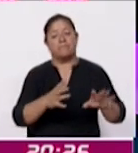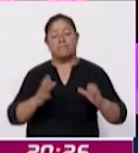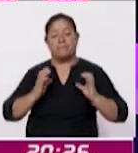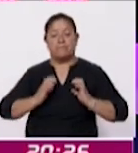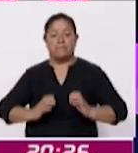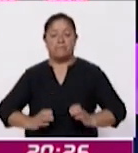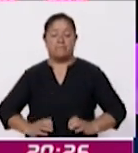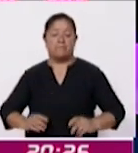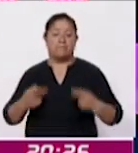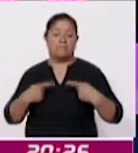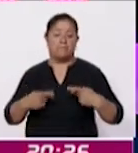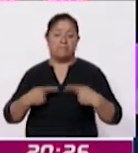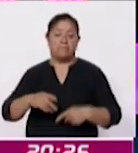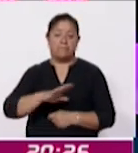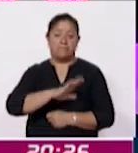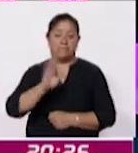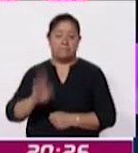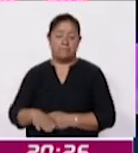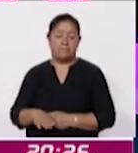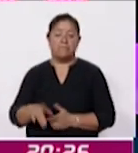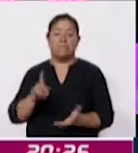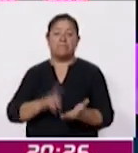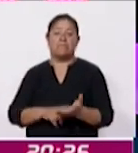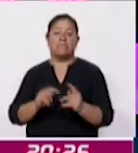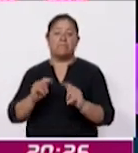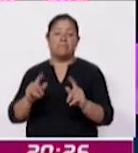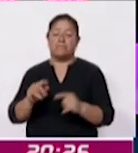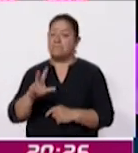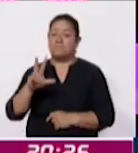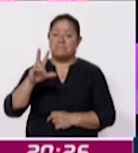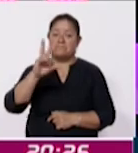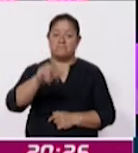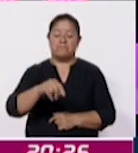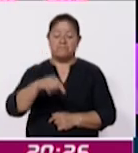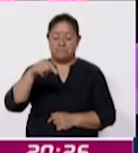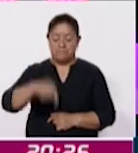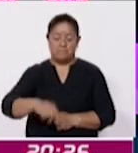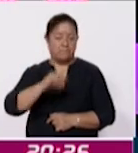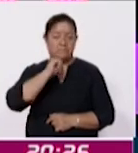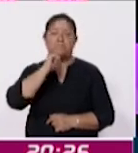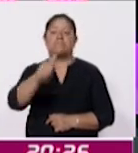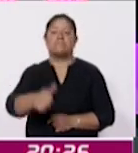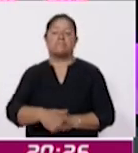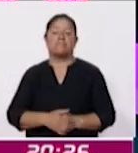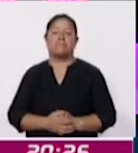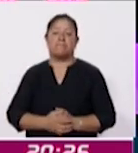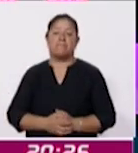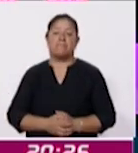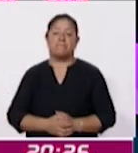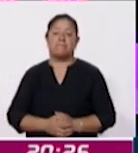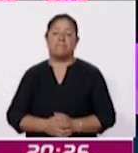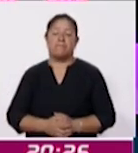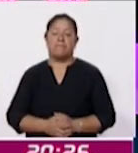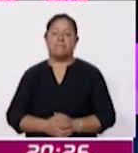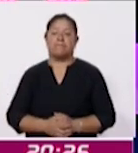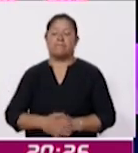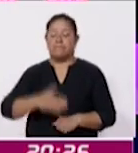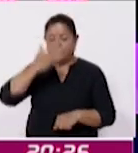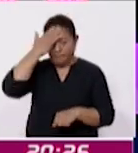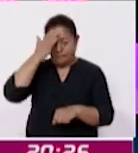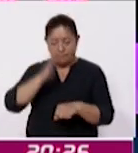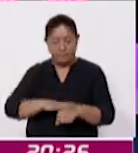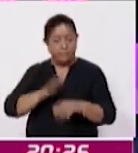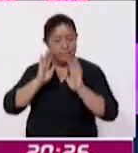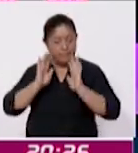privadas de la vida que no pertenecen al Estado de Tlaxcala, no son originarias del Estado de Tlaxcala. Se confirmó en esta rueda de